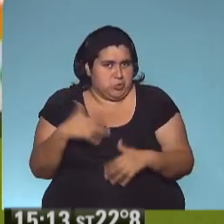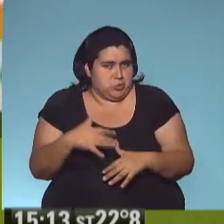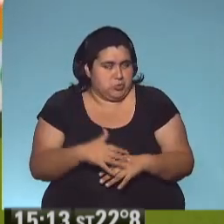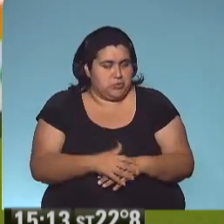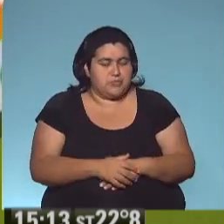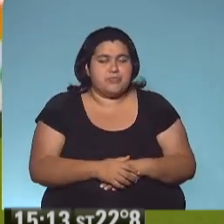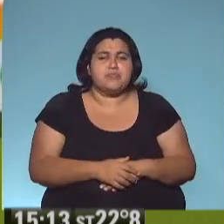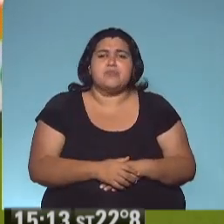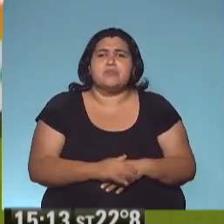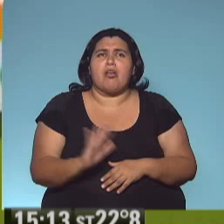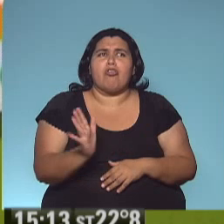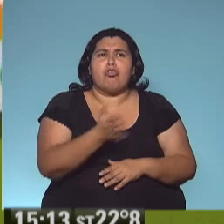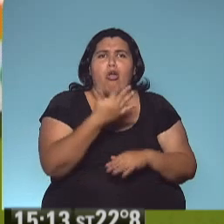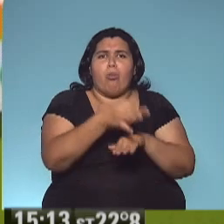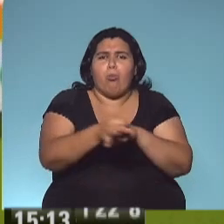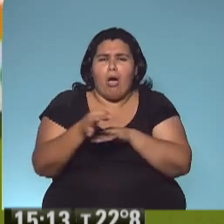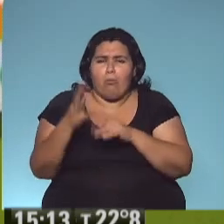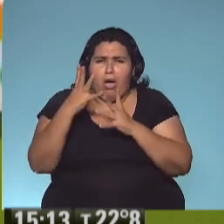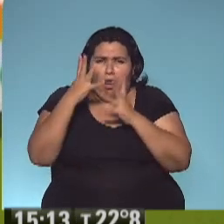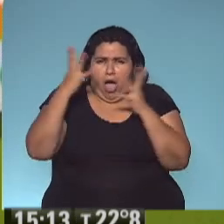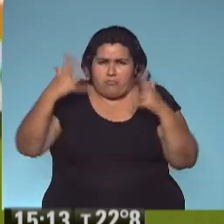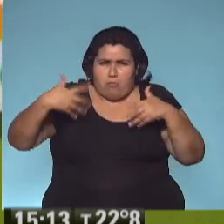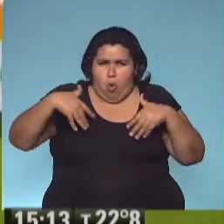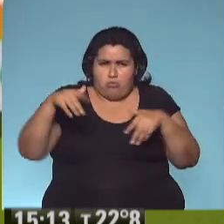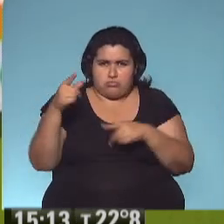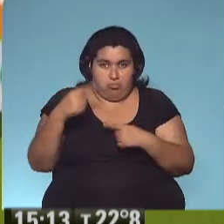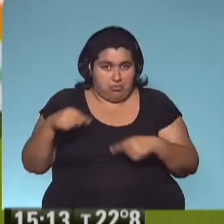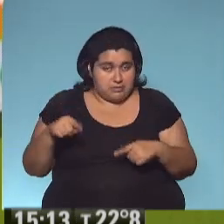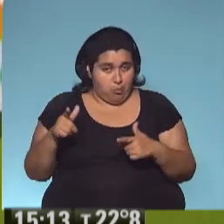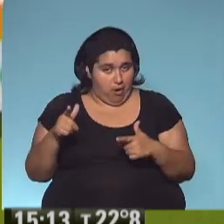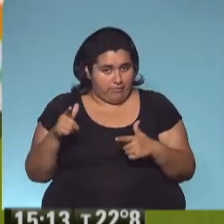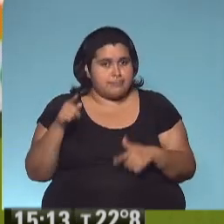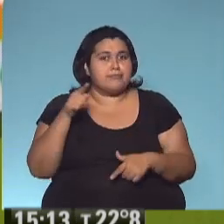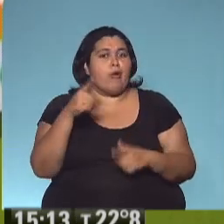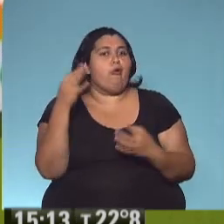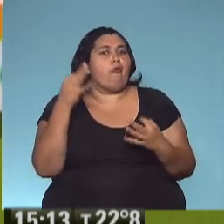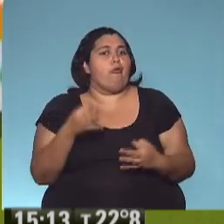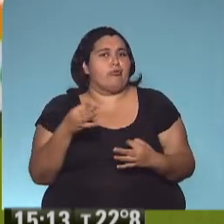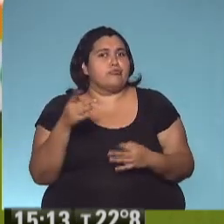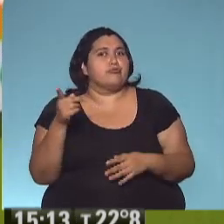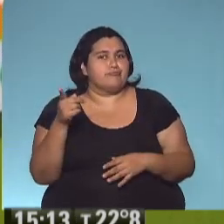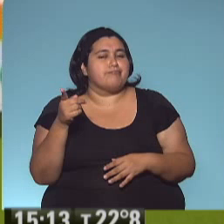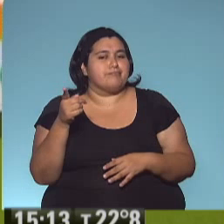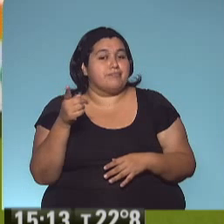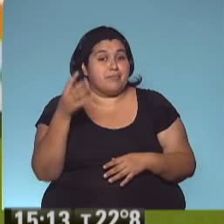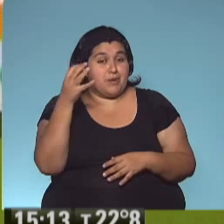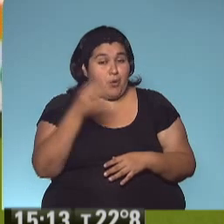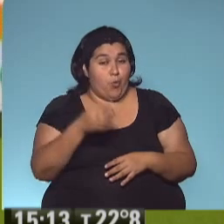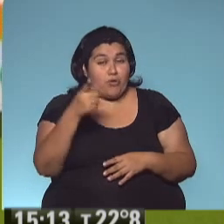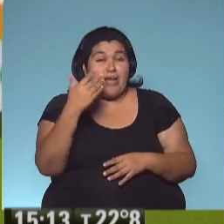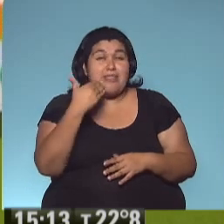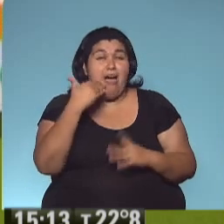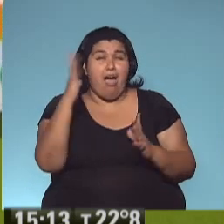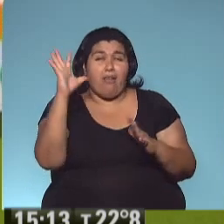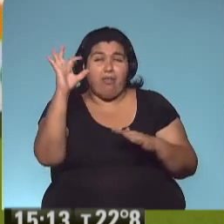No todos los pueblos tienen un ogronte, pero algunos tienen, y este tenía. Cuando se terminaba la tarde,